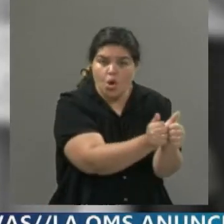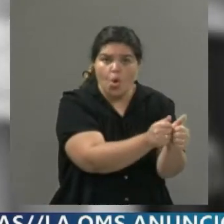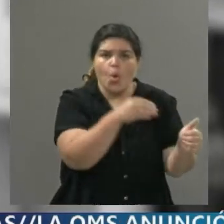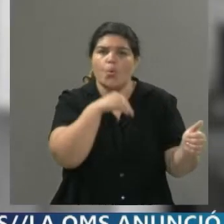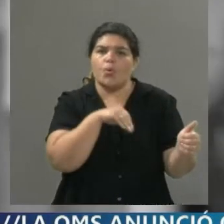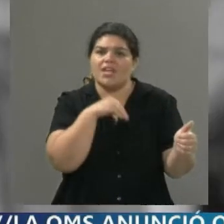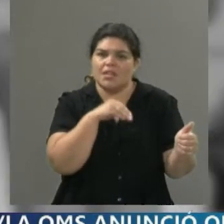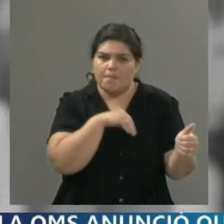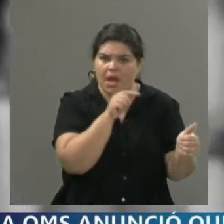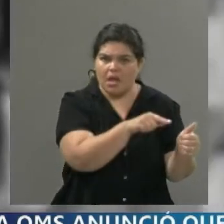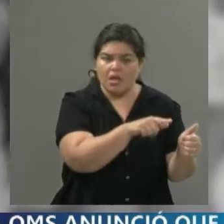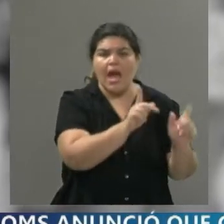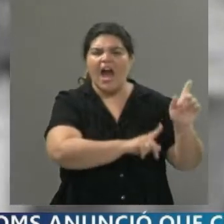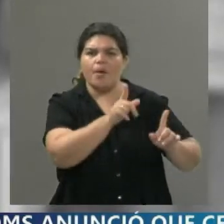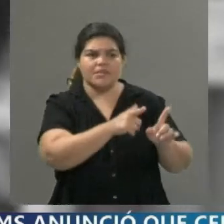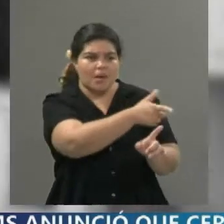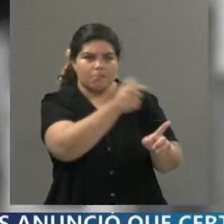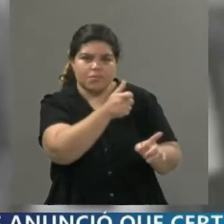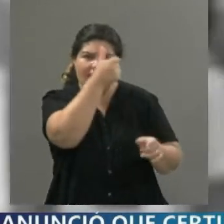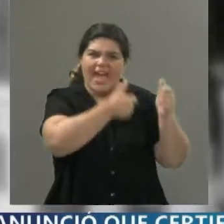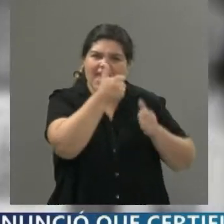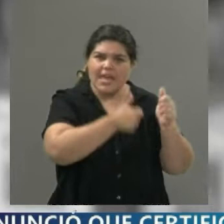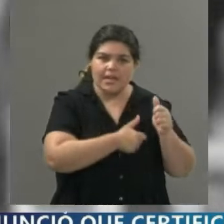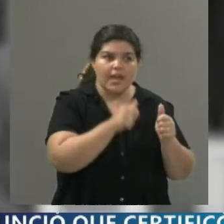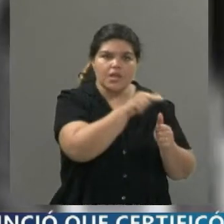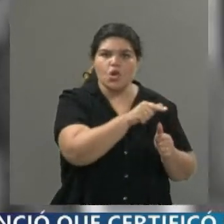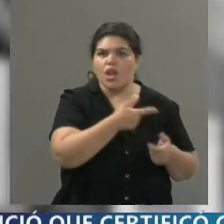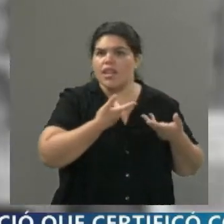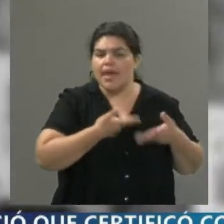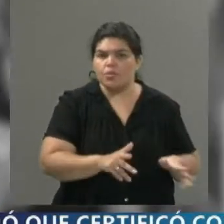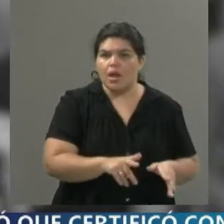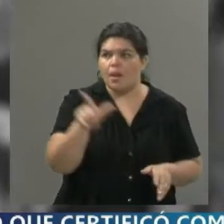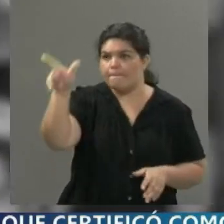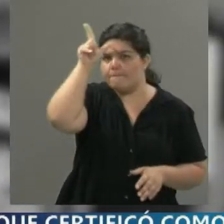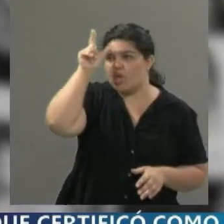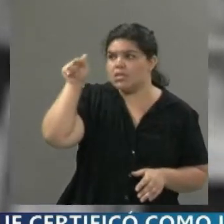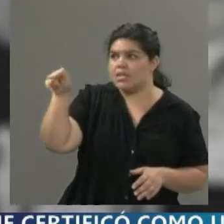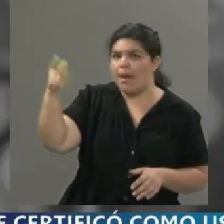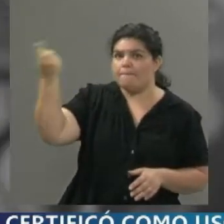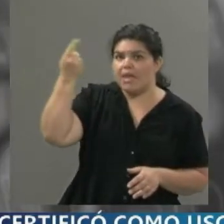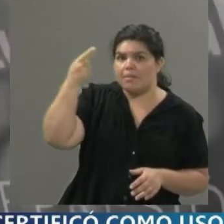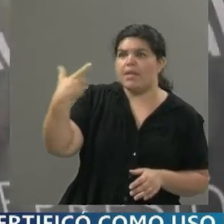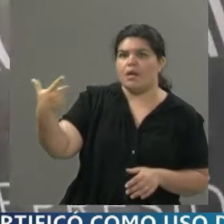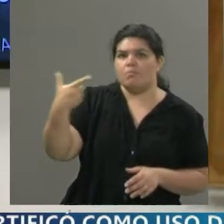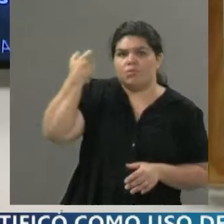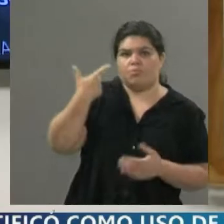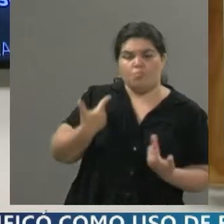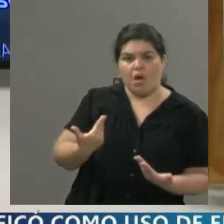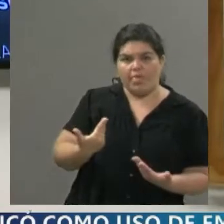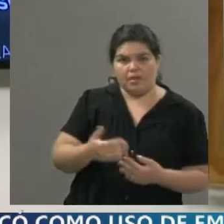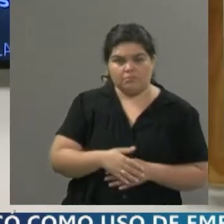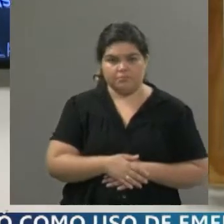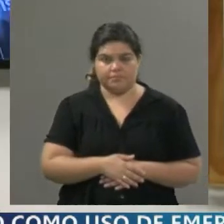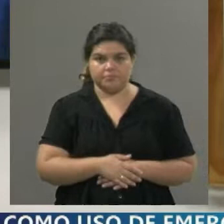ser una víctima fatal. O sea, para ellos es natural que el policía es el que manda en el barrio. Bien.